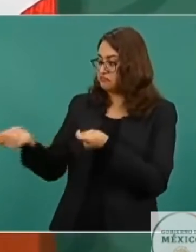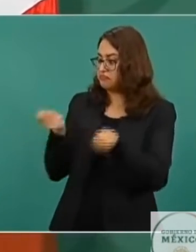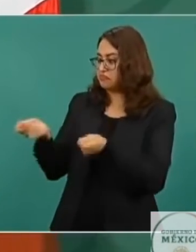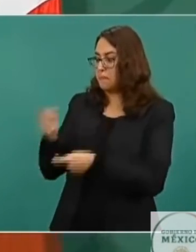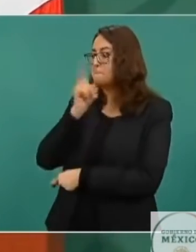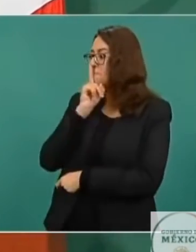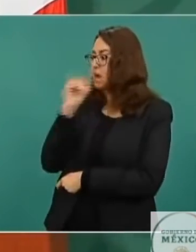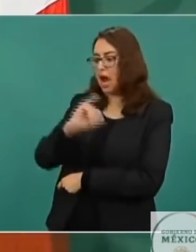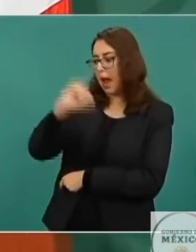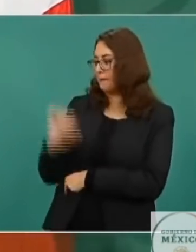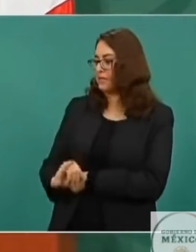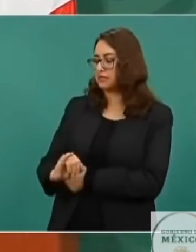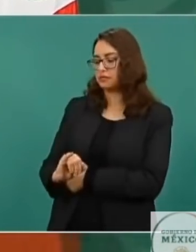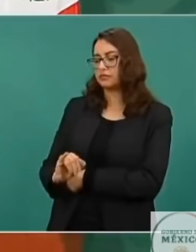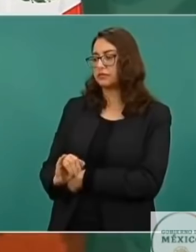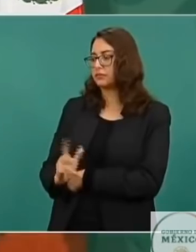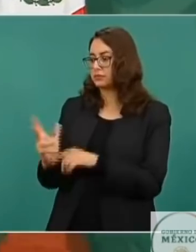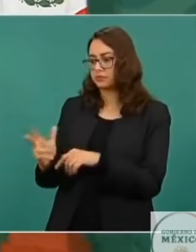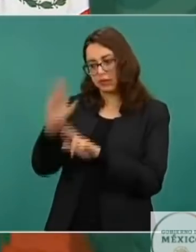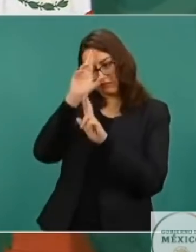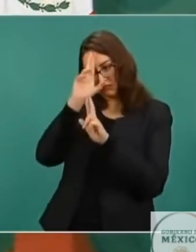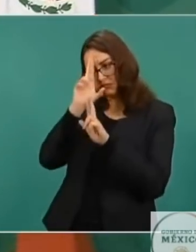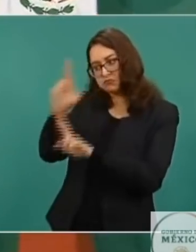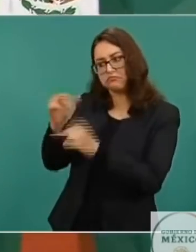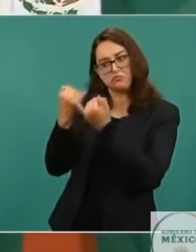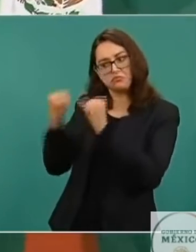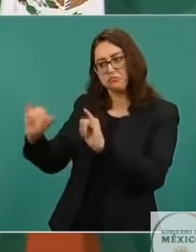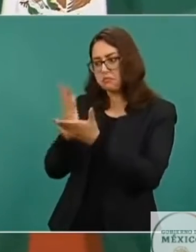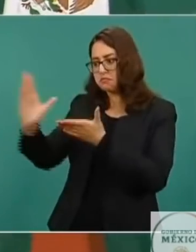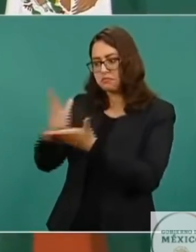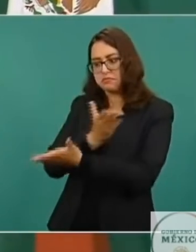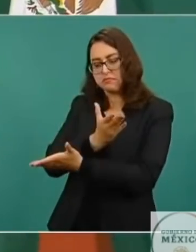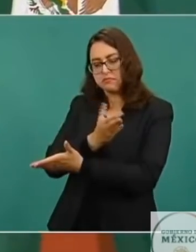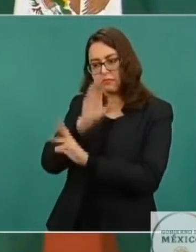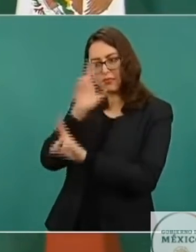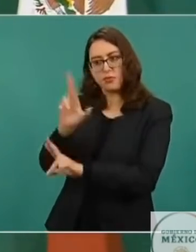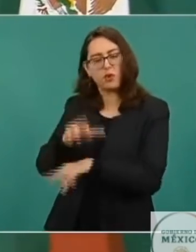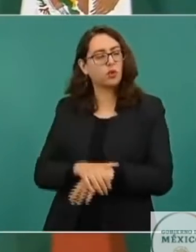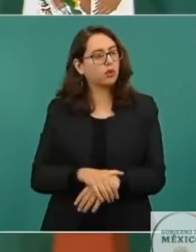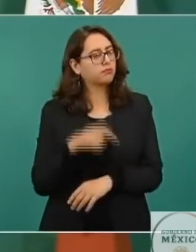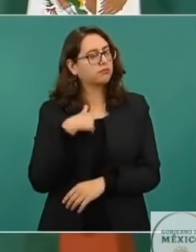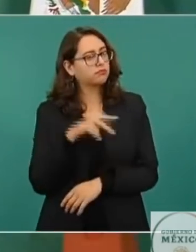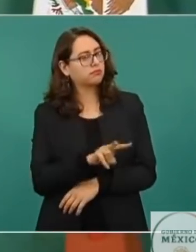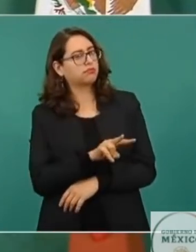vamos a respetar la soberanía de México. Ya con eso,